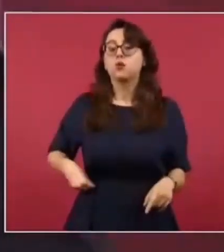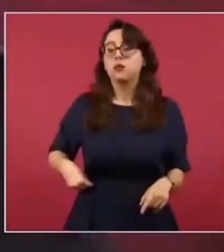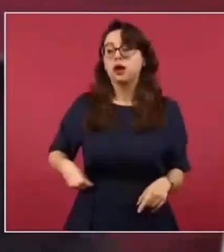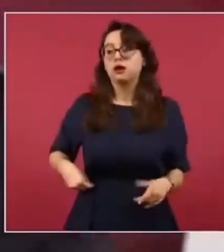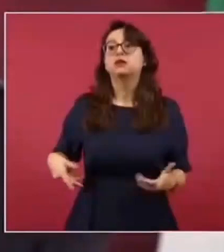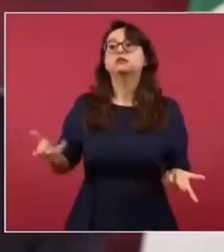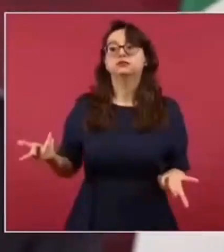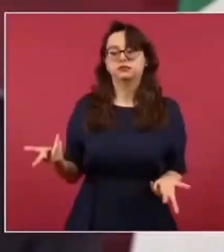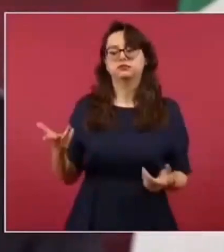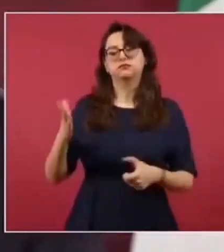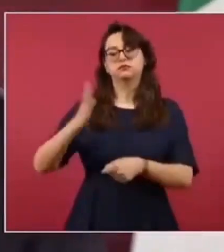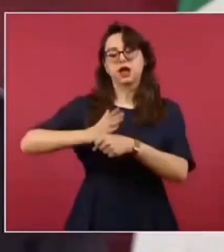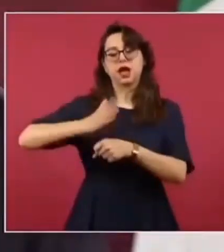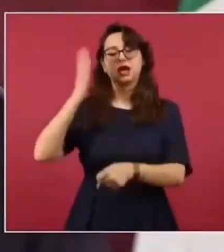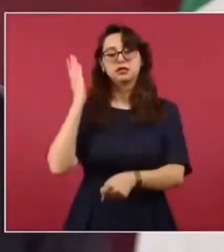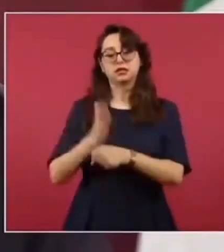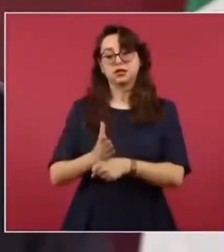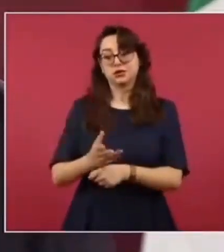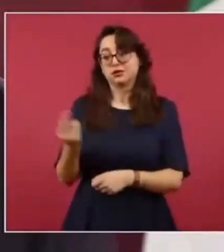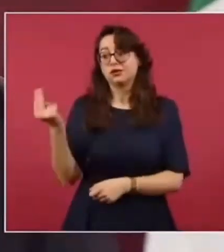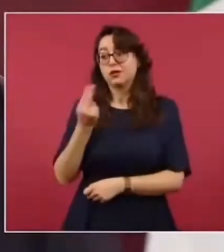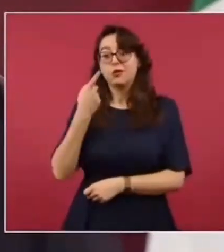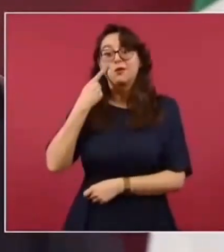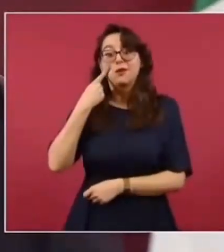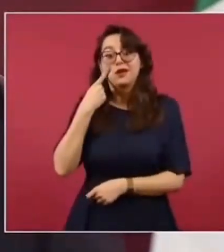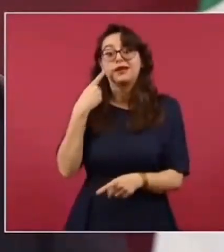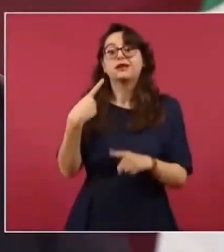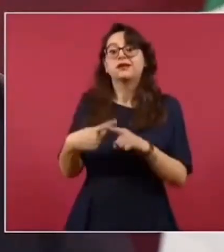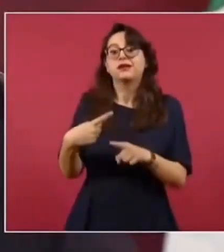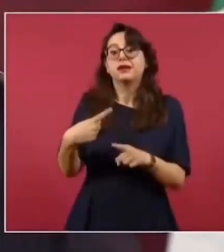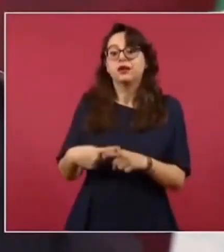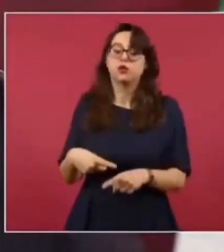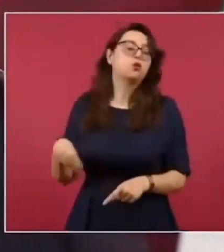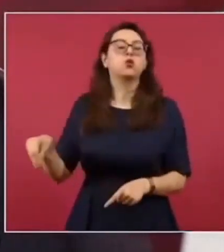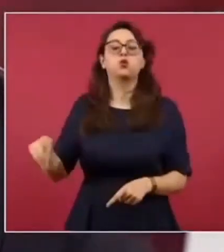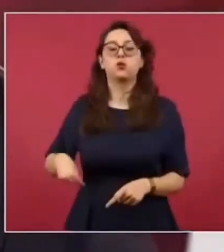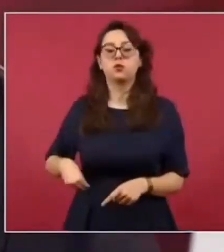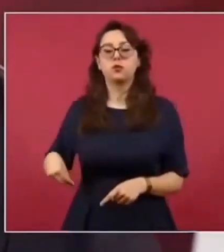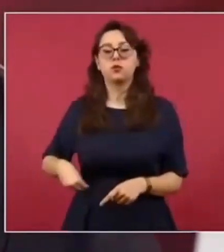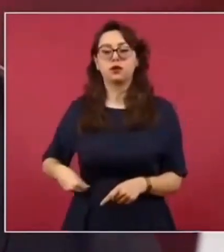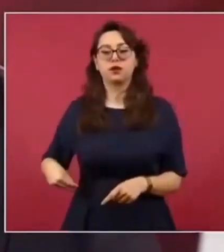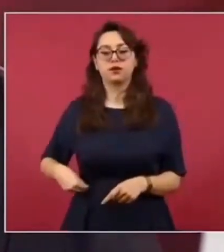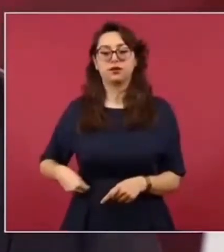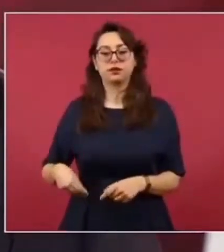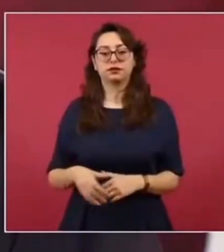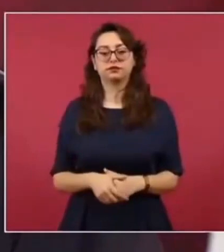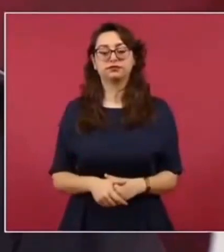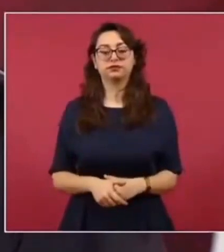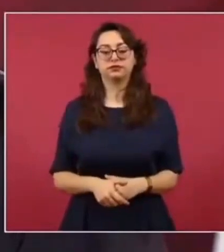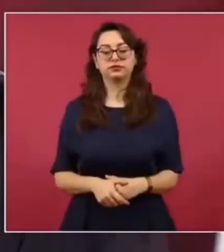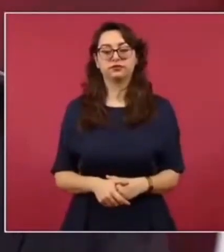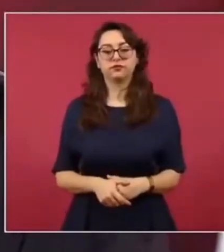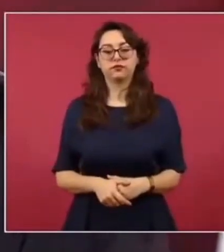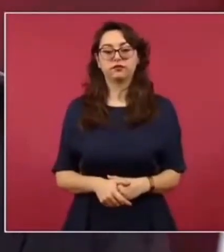alguna actitud